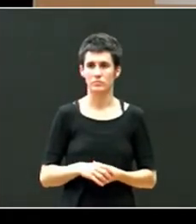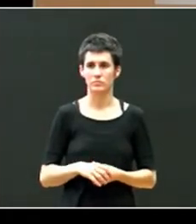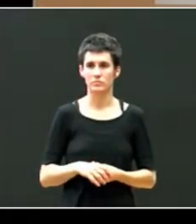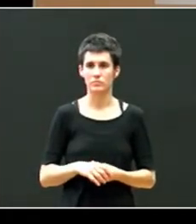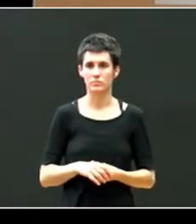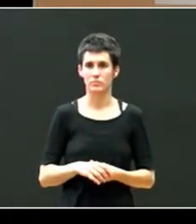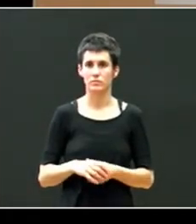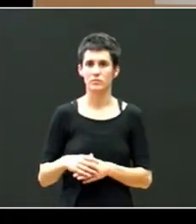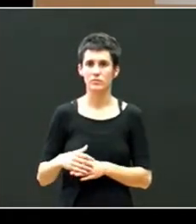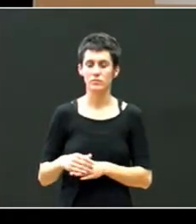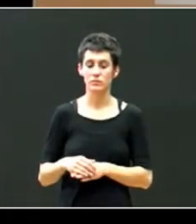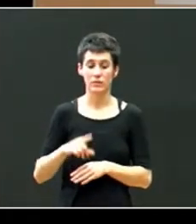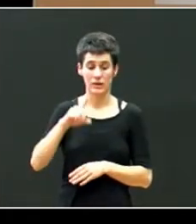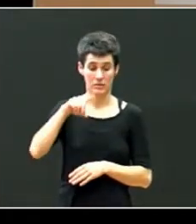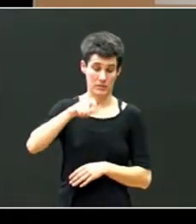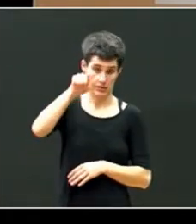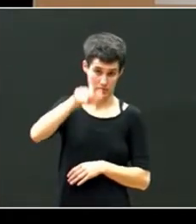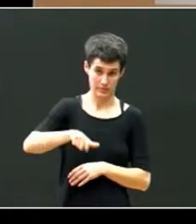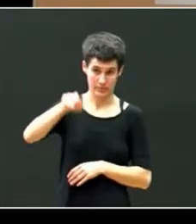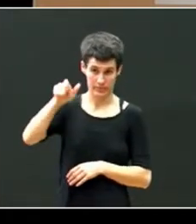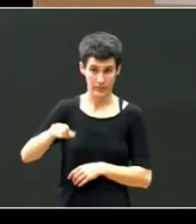hincapié en la formación del profesorado